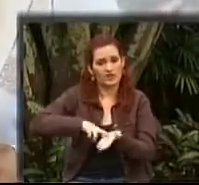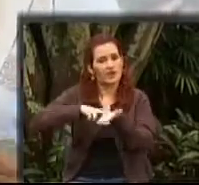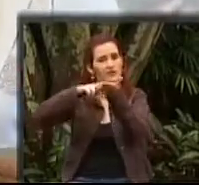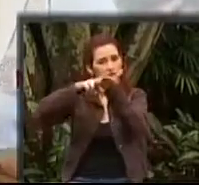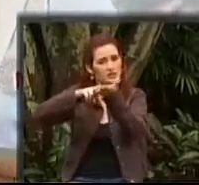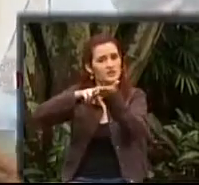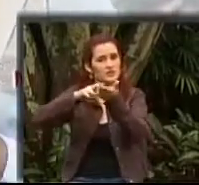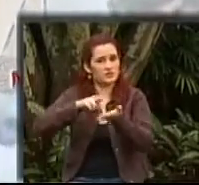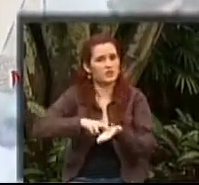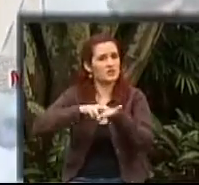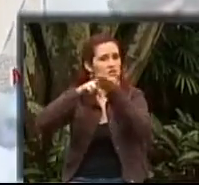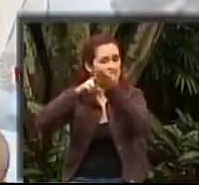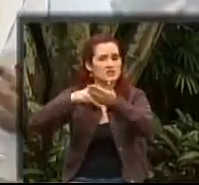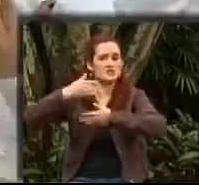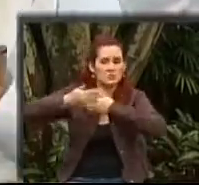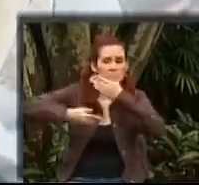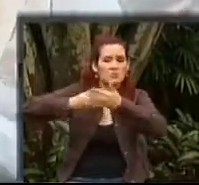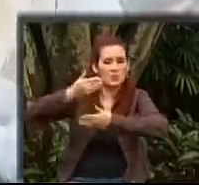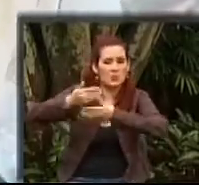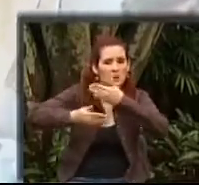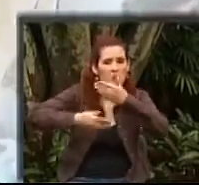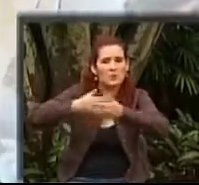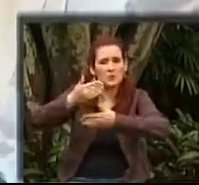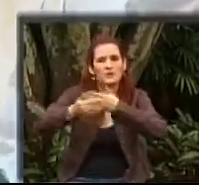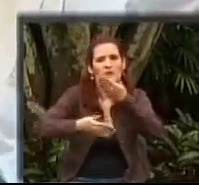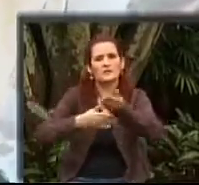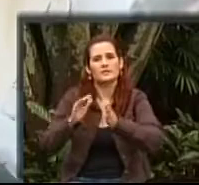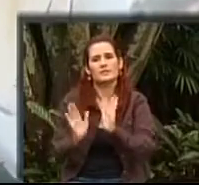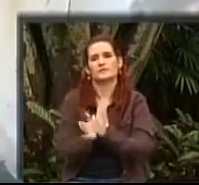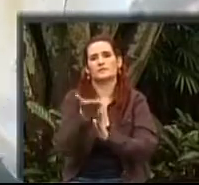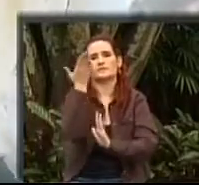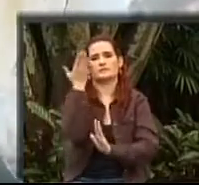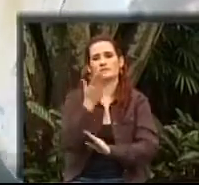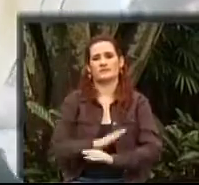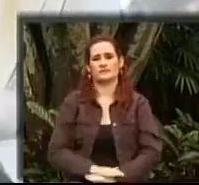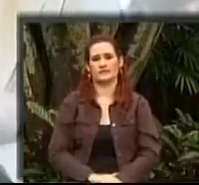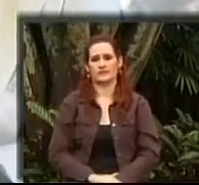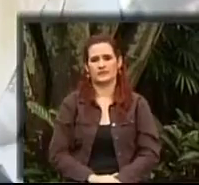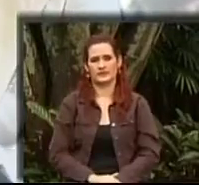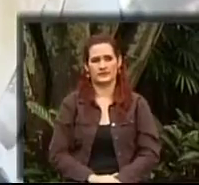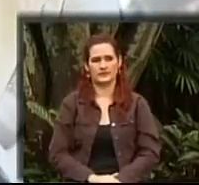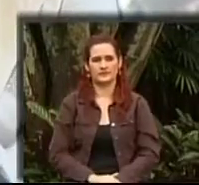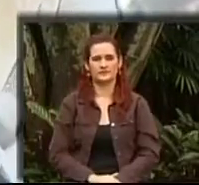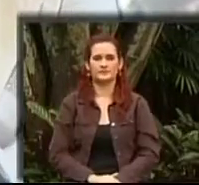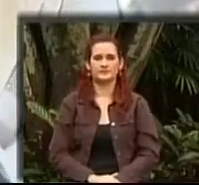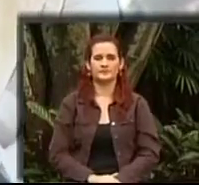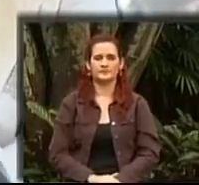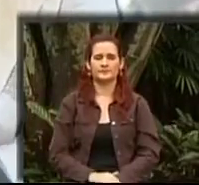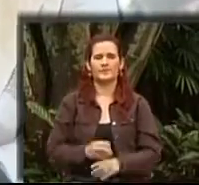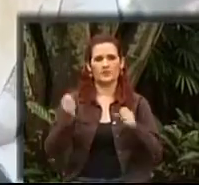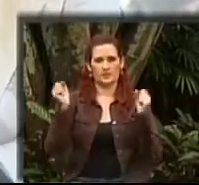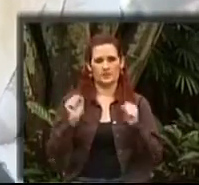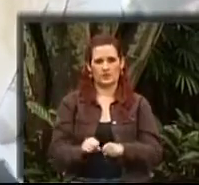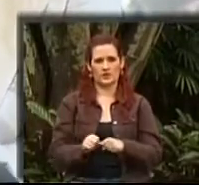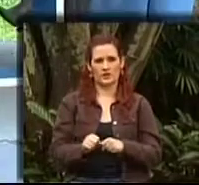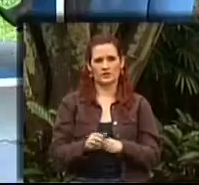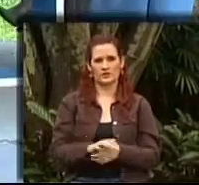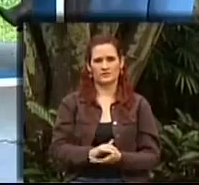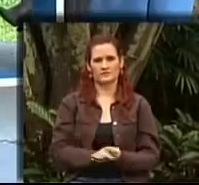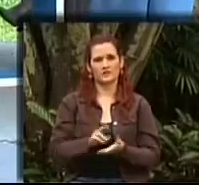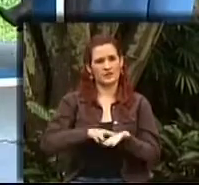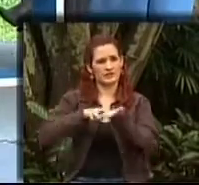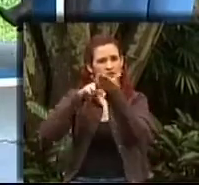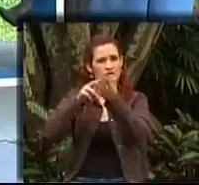posible que recupere mucho la funcionalidad que haya perdido.